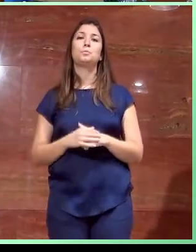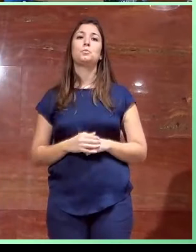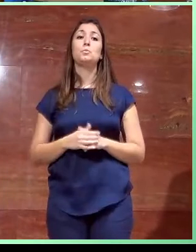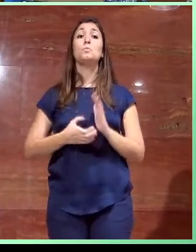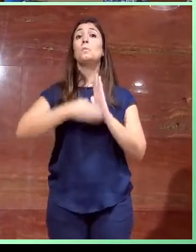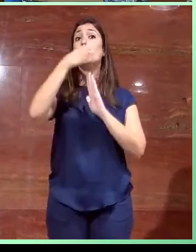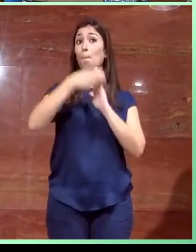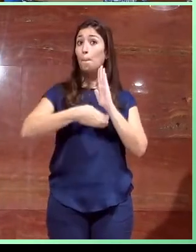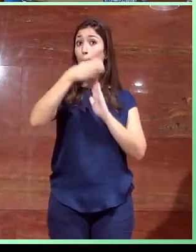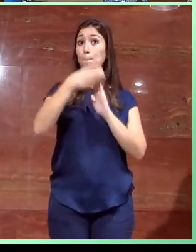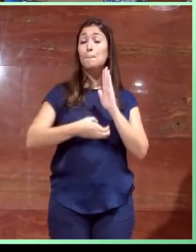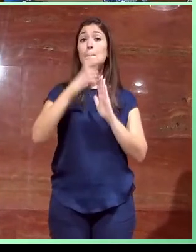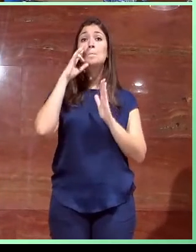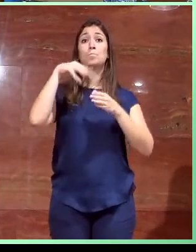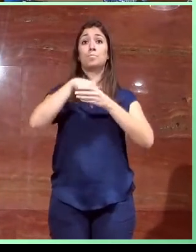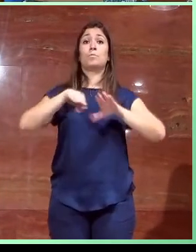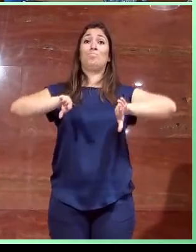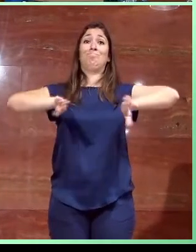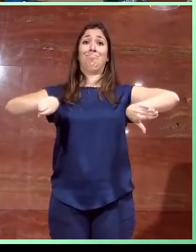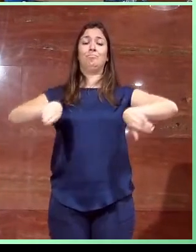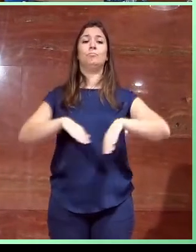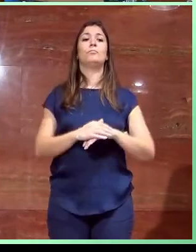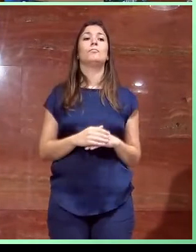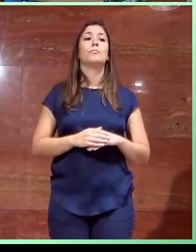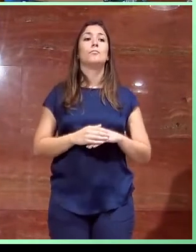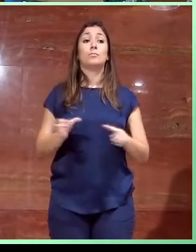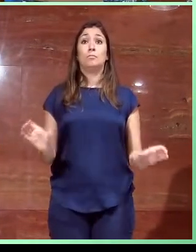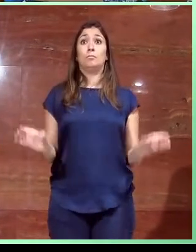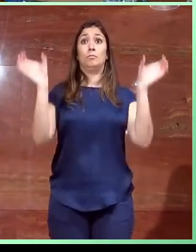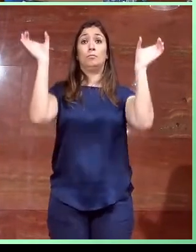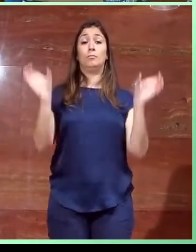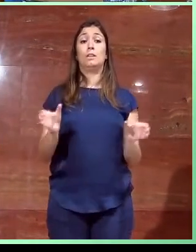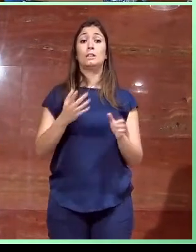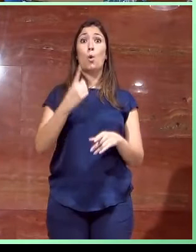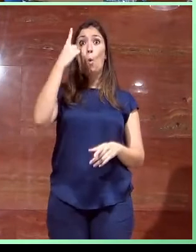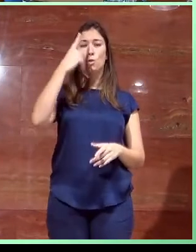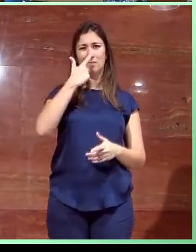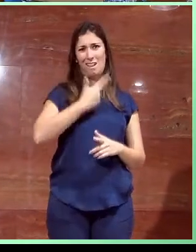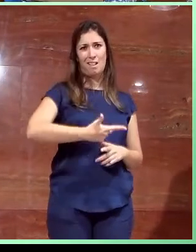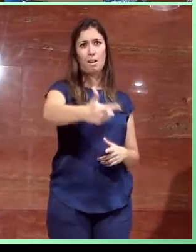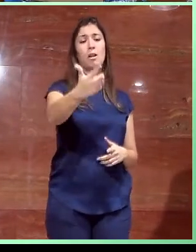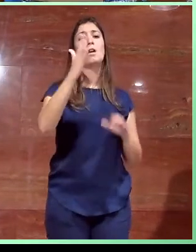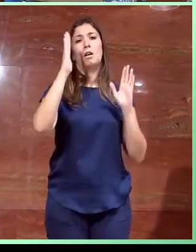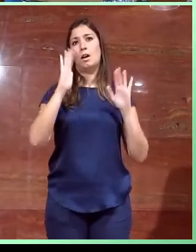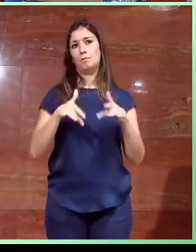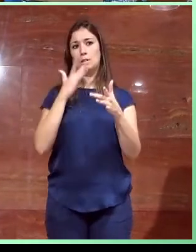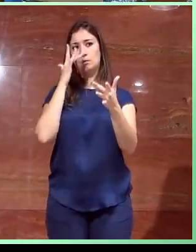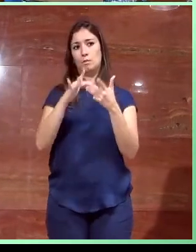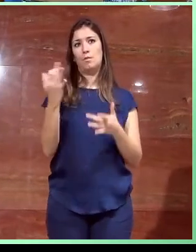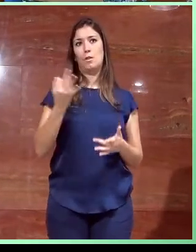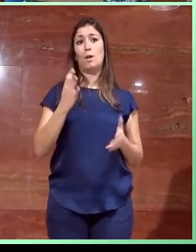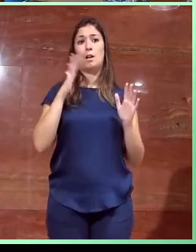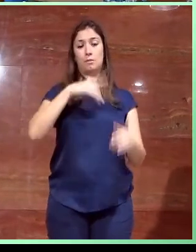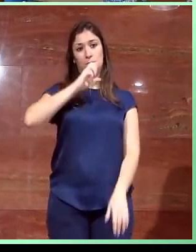ascensores que existen en los extremos del edificio, pues bueno, la verdad es que la comunicación vertical en un edificio con una planta tan extensa pues es, las circulaciones serán